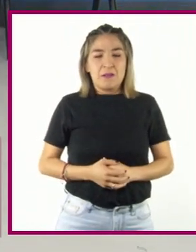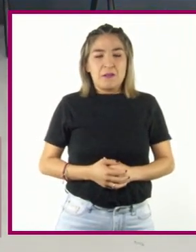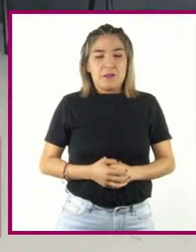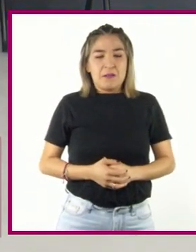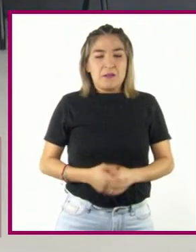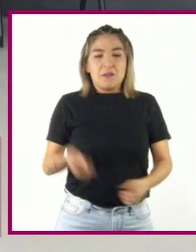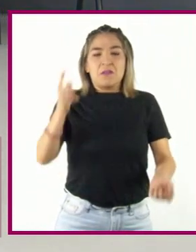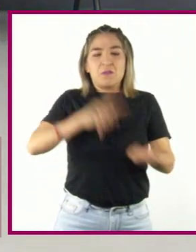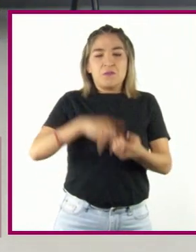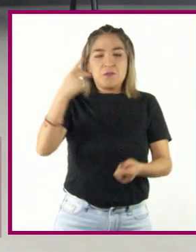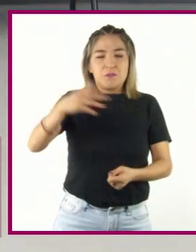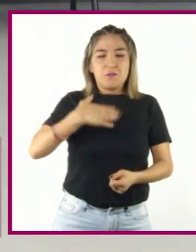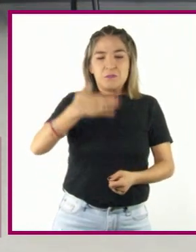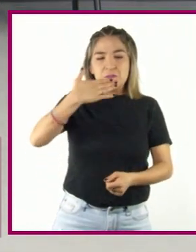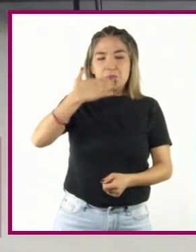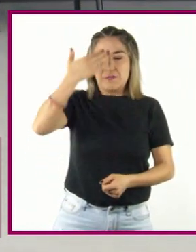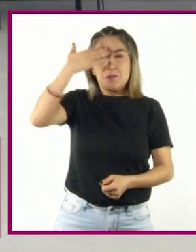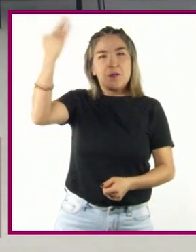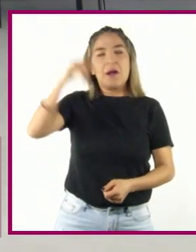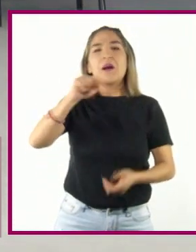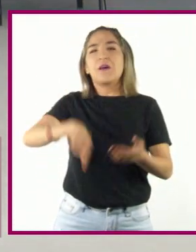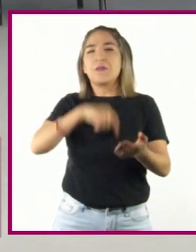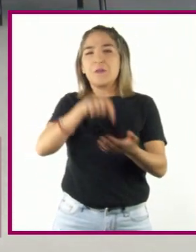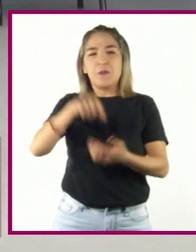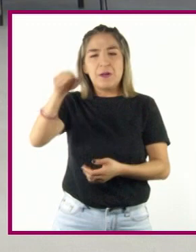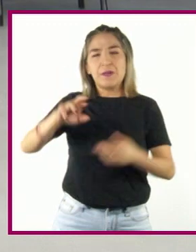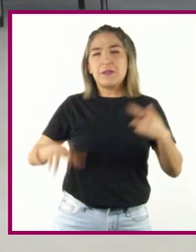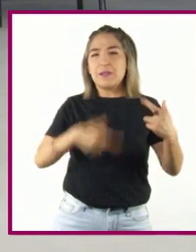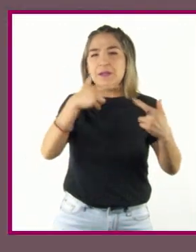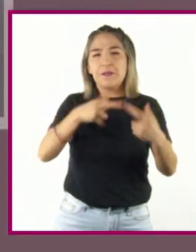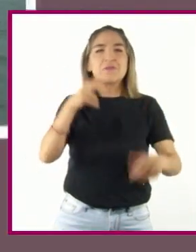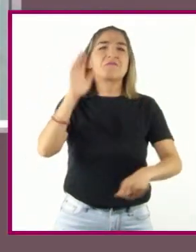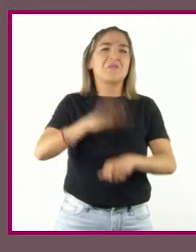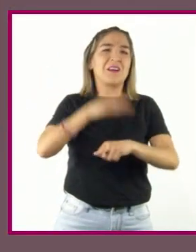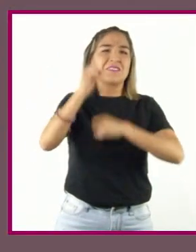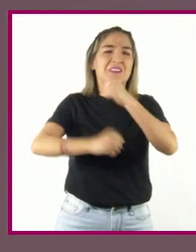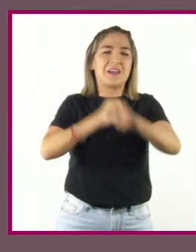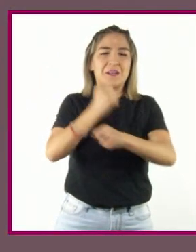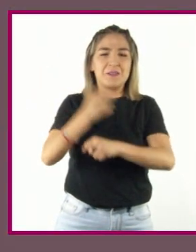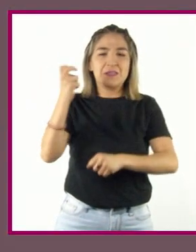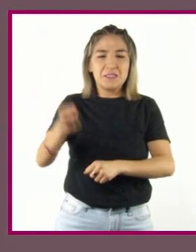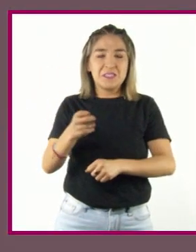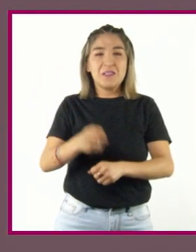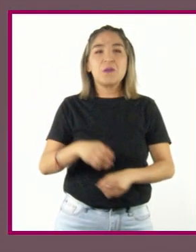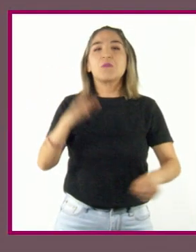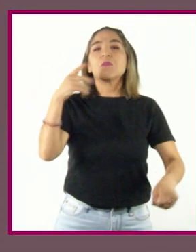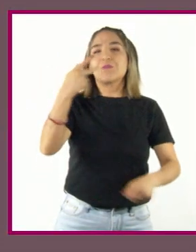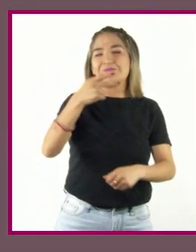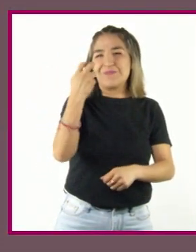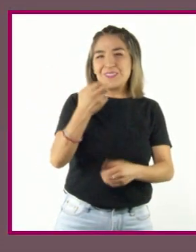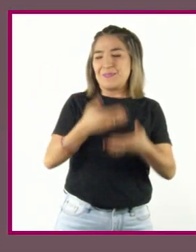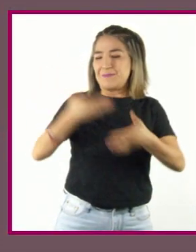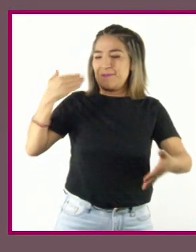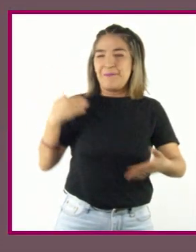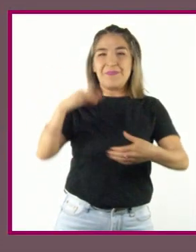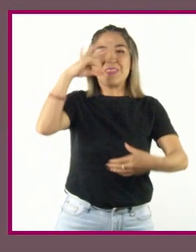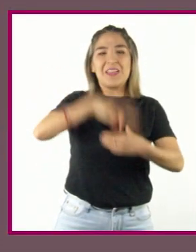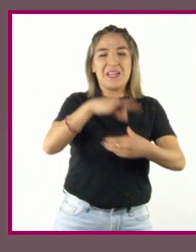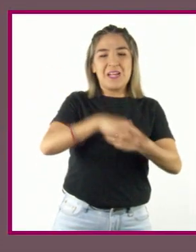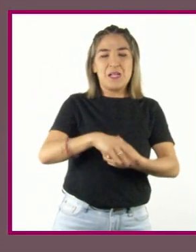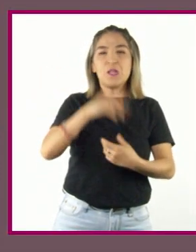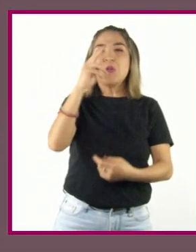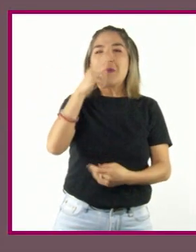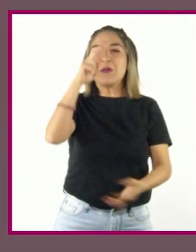apátrida y musulmana que ha habitado esa región desde hace siglos. Debido a que en las elecciones de noviembre de 2020